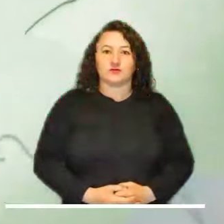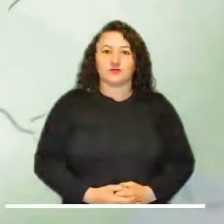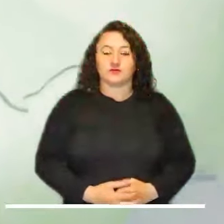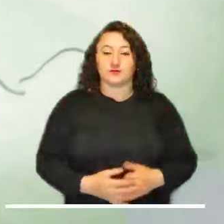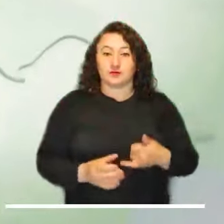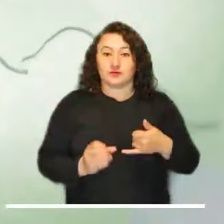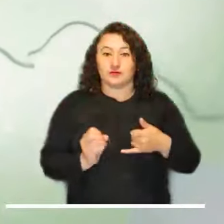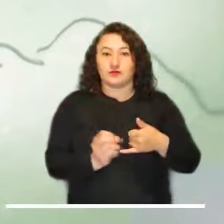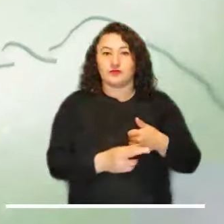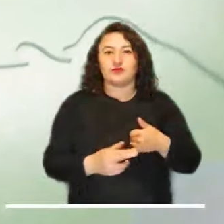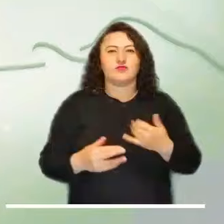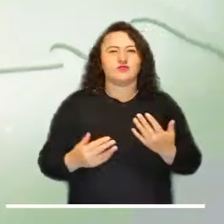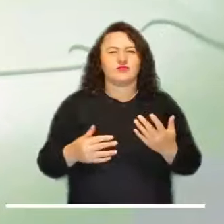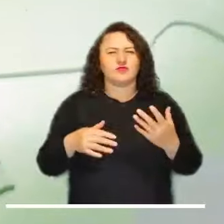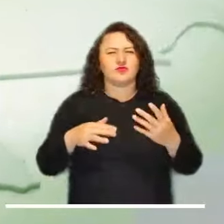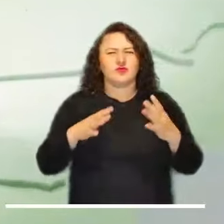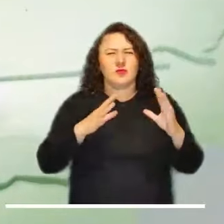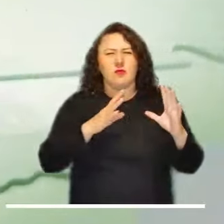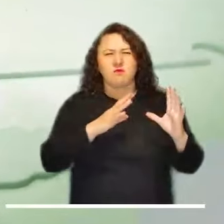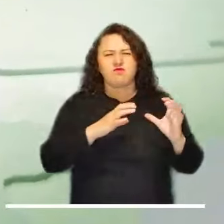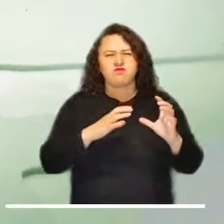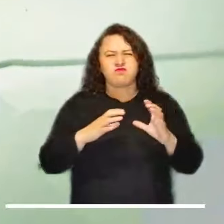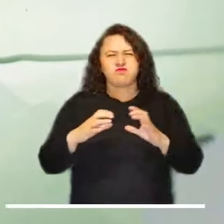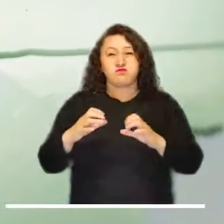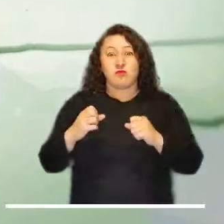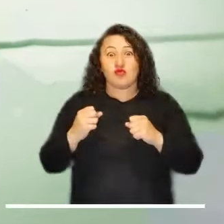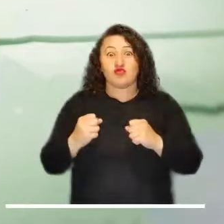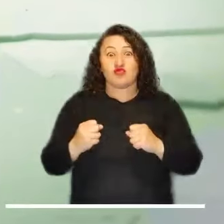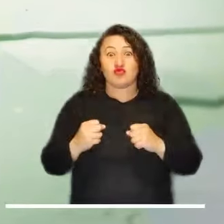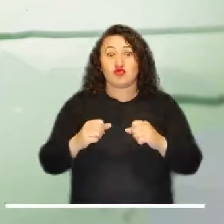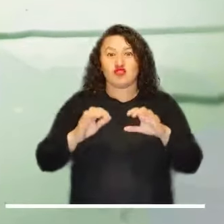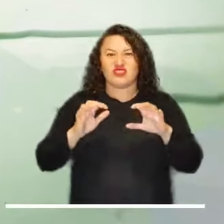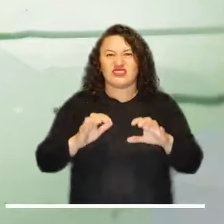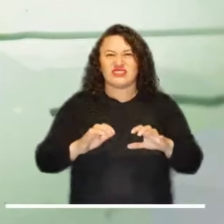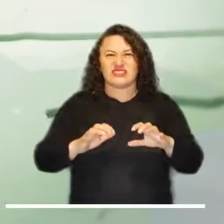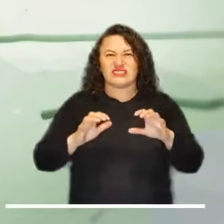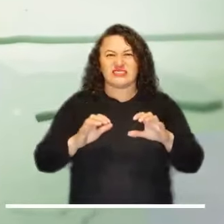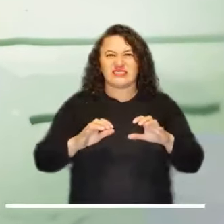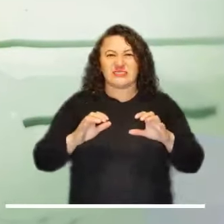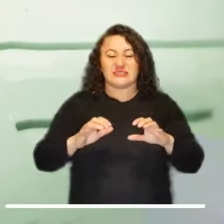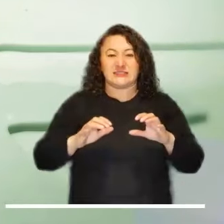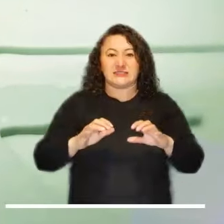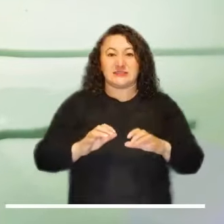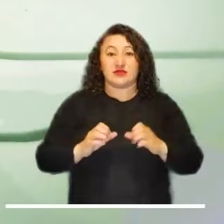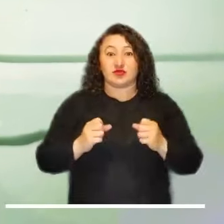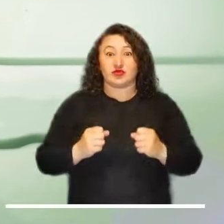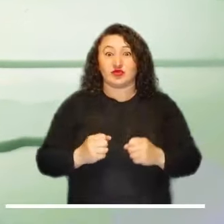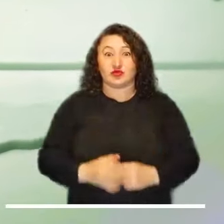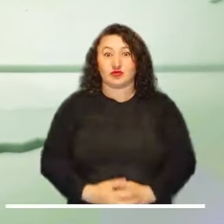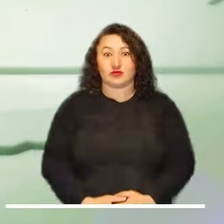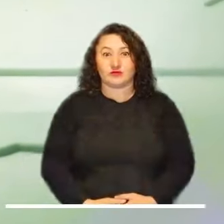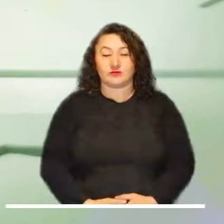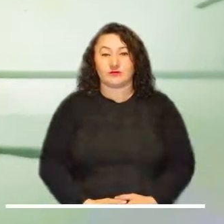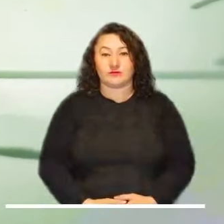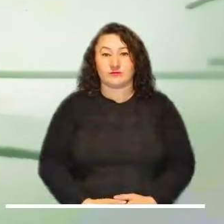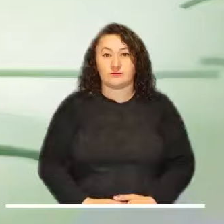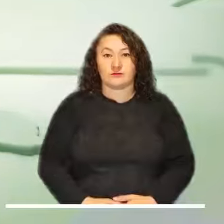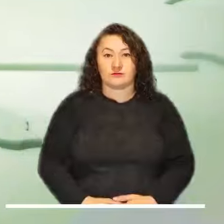La orinoquía permanecerá con fuertes nubarrones que desencadenarán chubascos de variada intensidad.